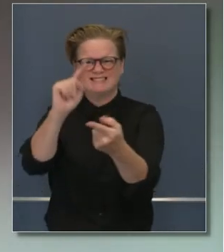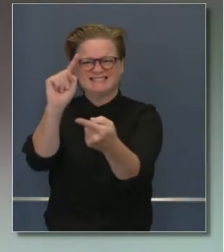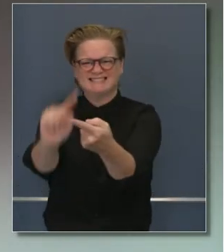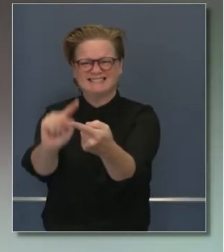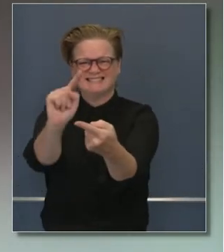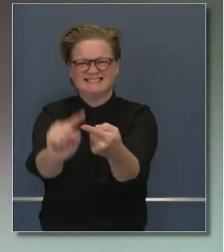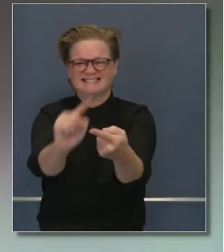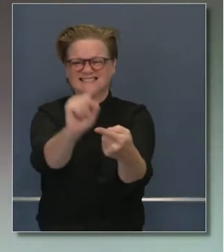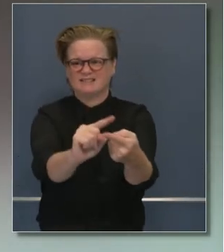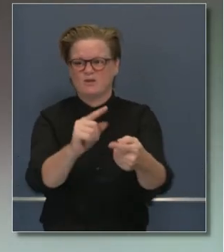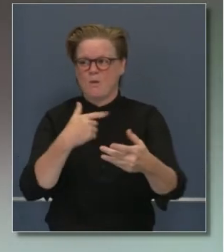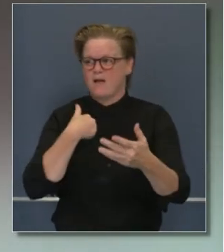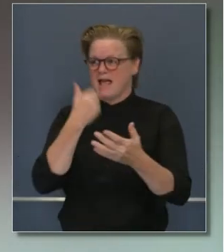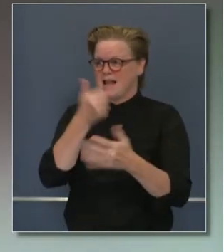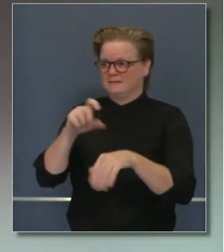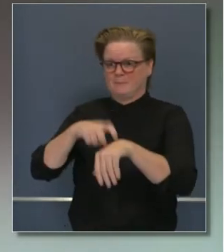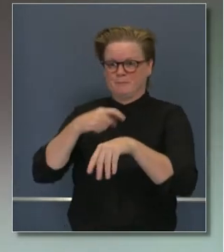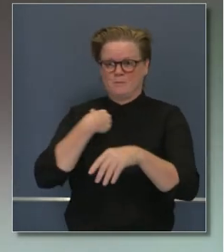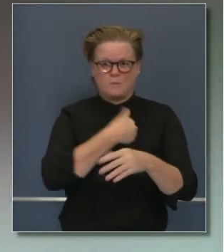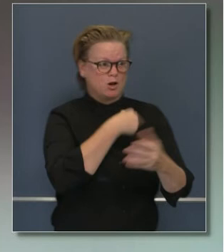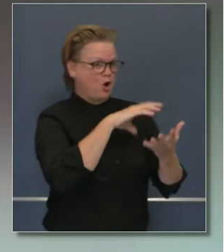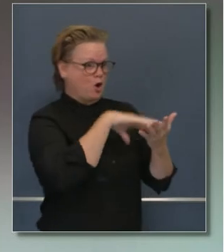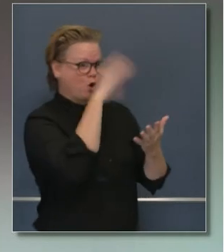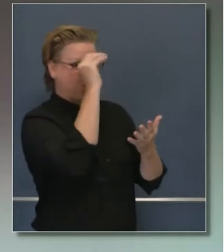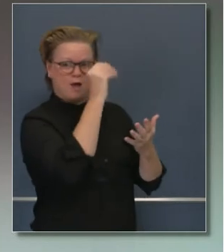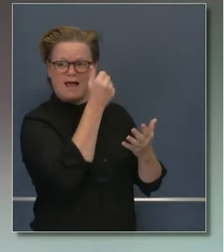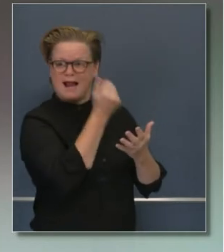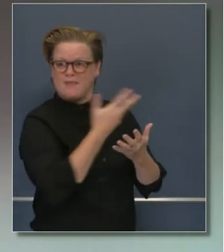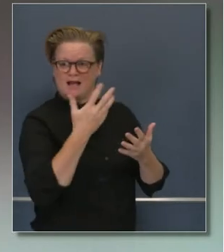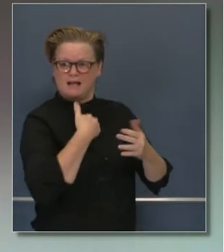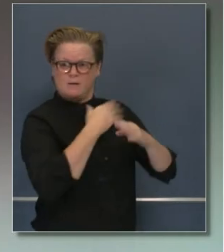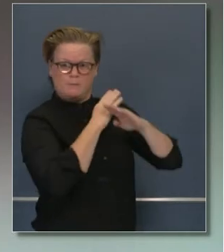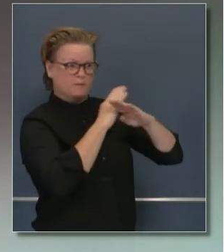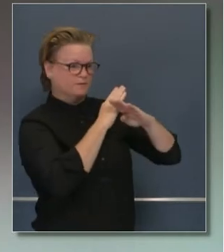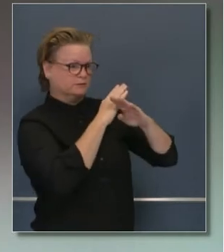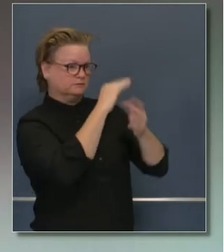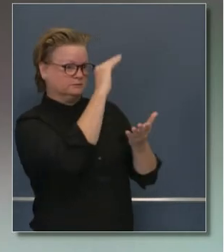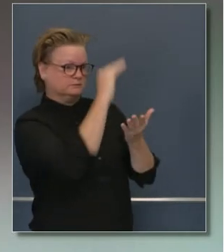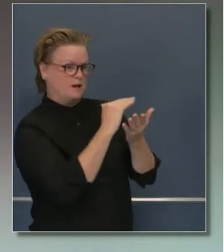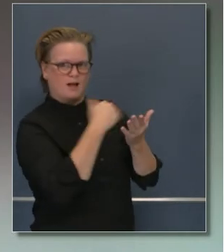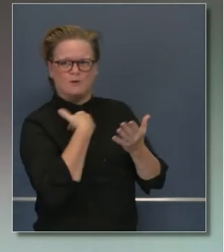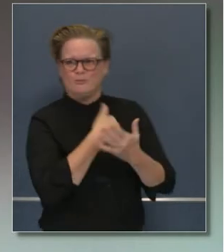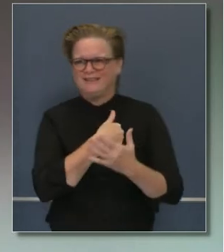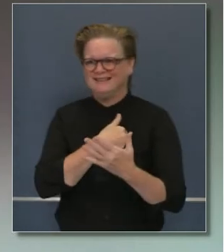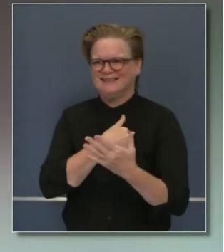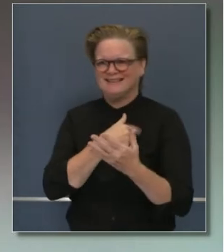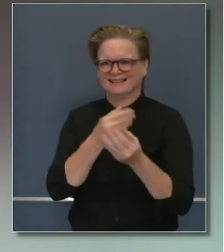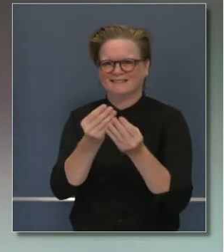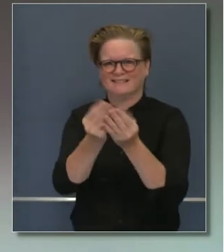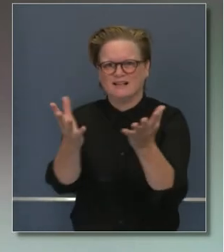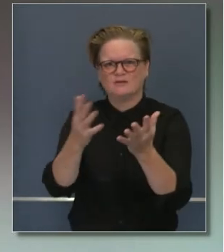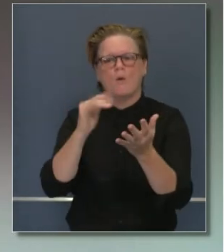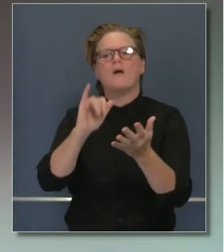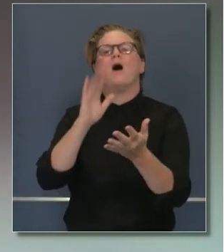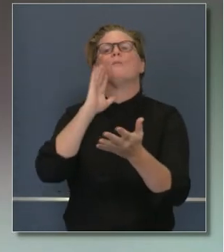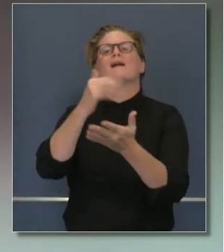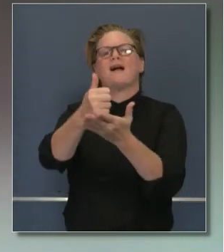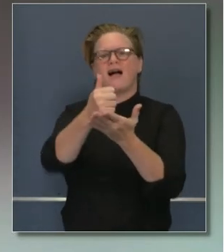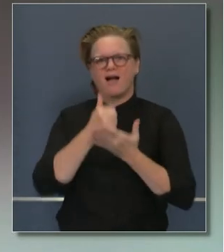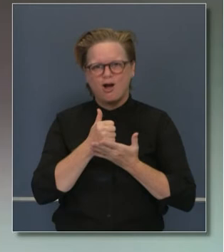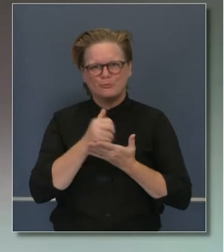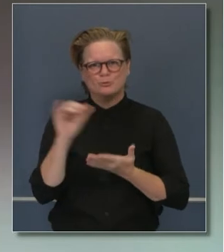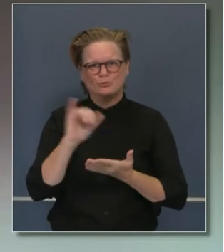Esta es una herramienta más que debemos agregar a las que ya tenemos y estamos analizando los datos para ver si esto ayuda